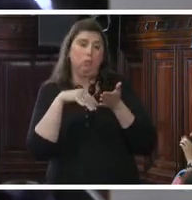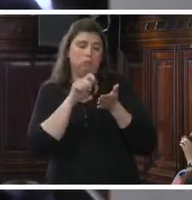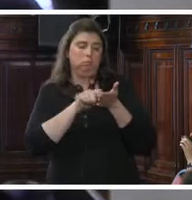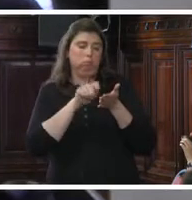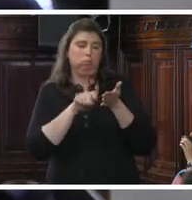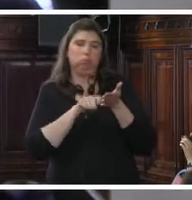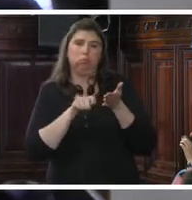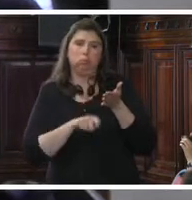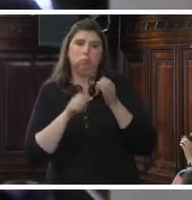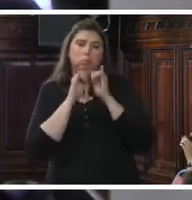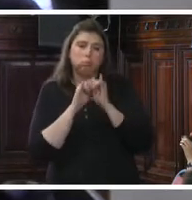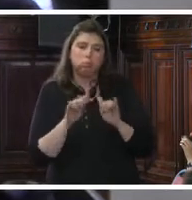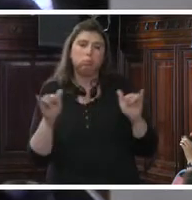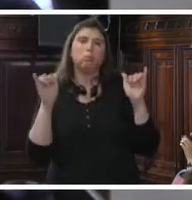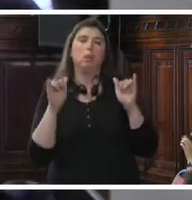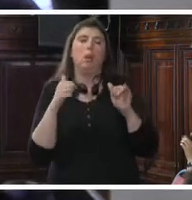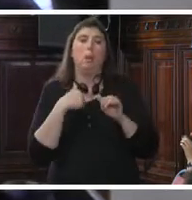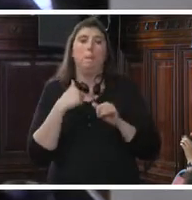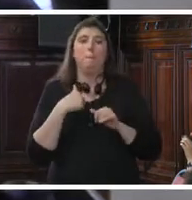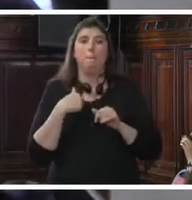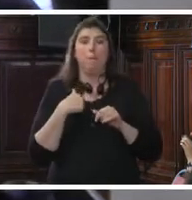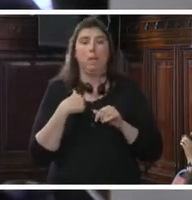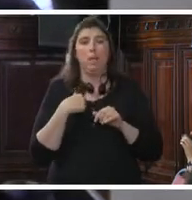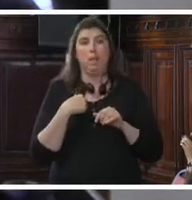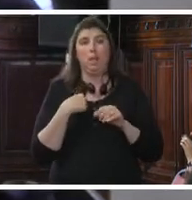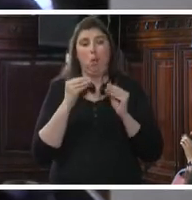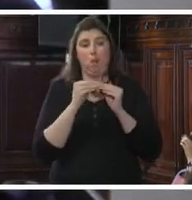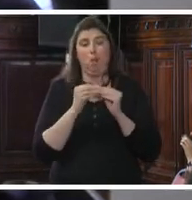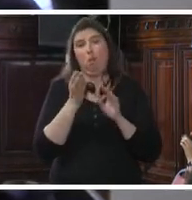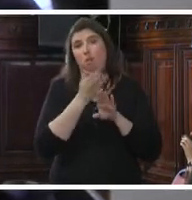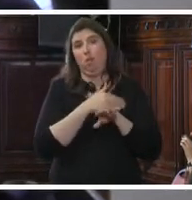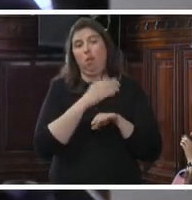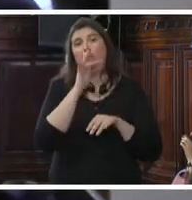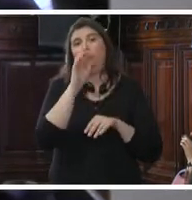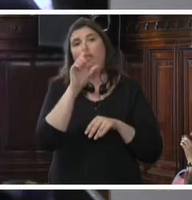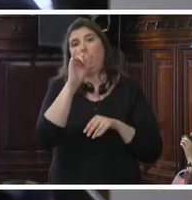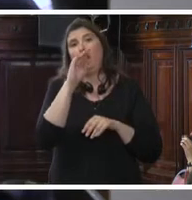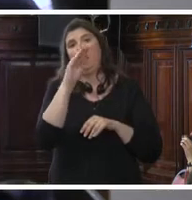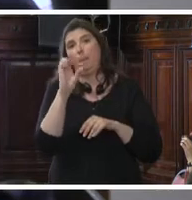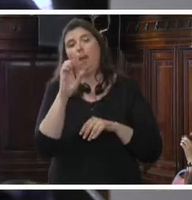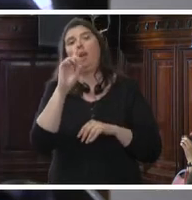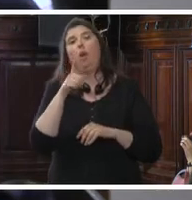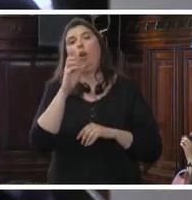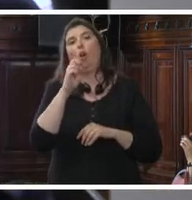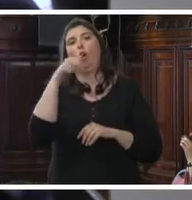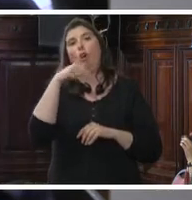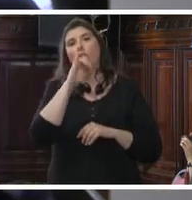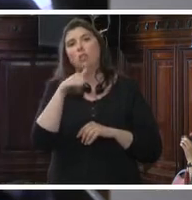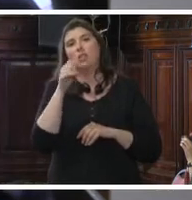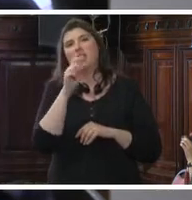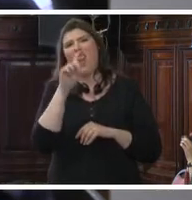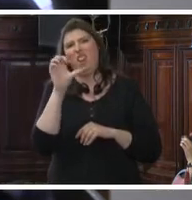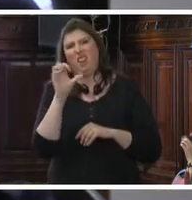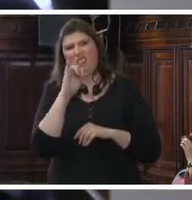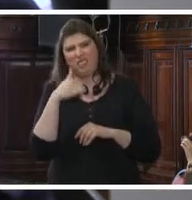por mi antecesor, que fue Felipe González. Y Felipe es hoy relator de derechos de migrantes